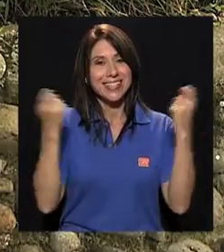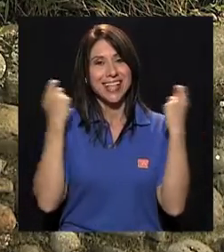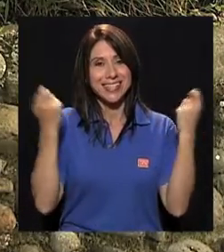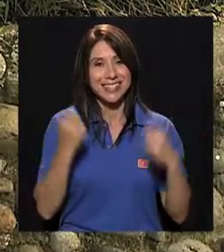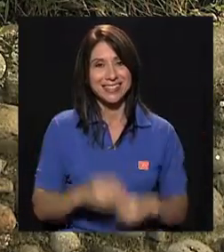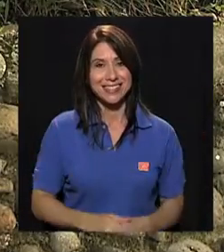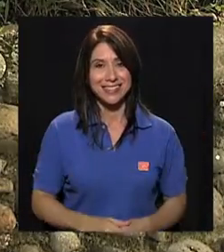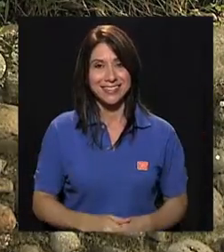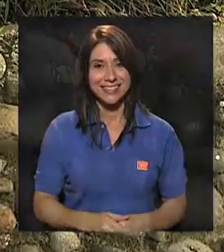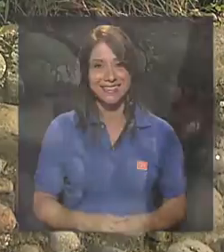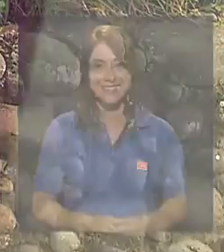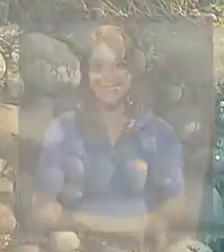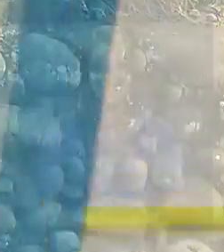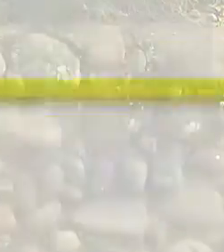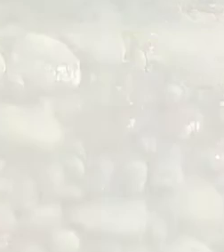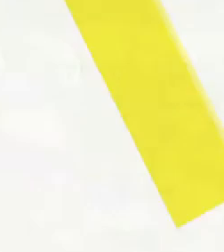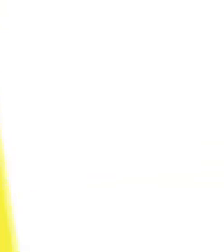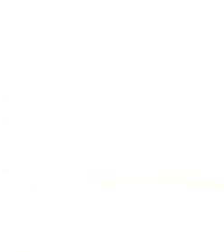felices fiestas.